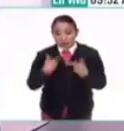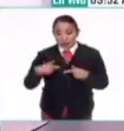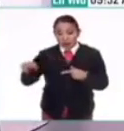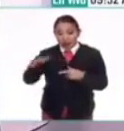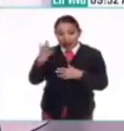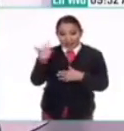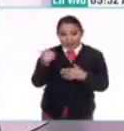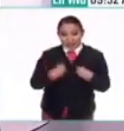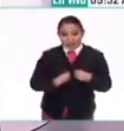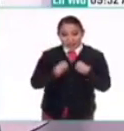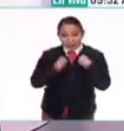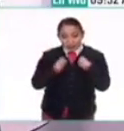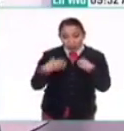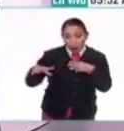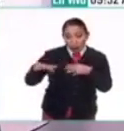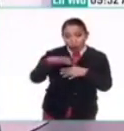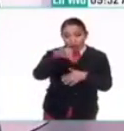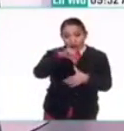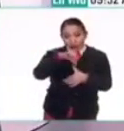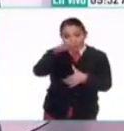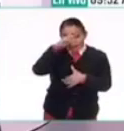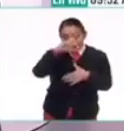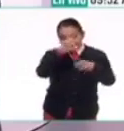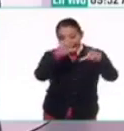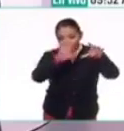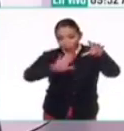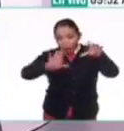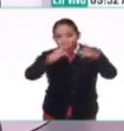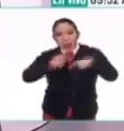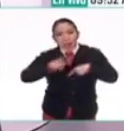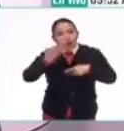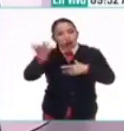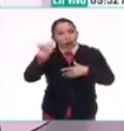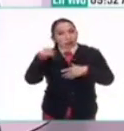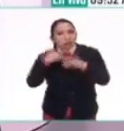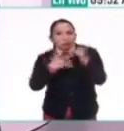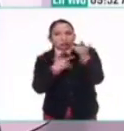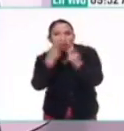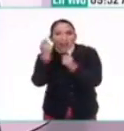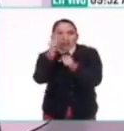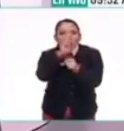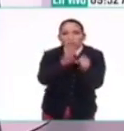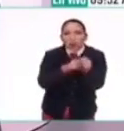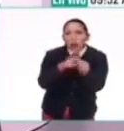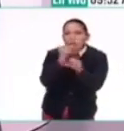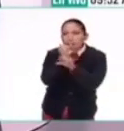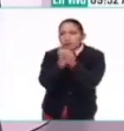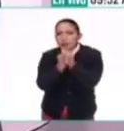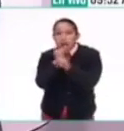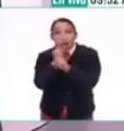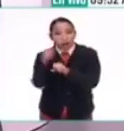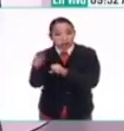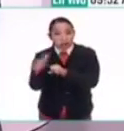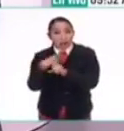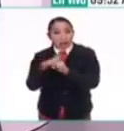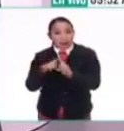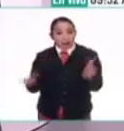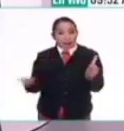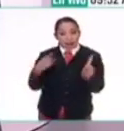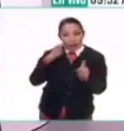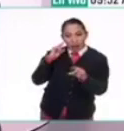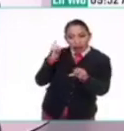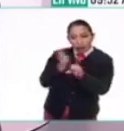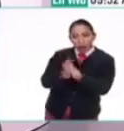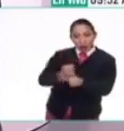del altiplano central de México como gente que está interpretando la naturaleza. Y esto es una forma diferente de